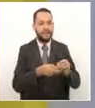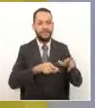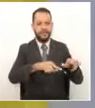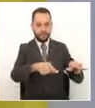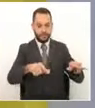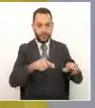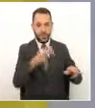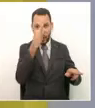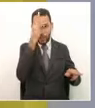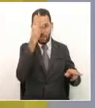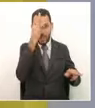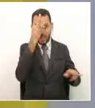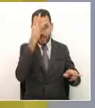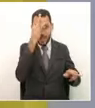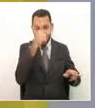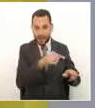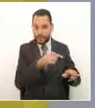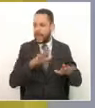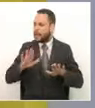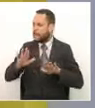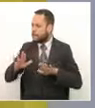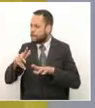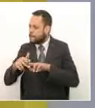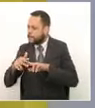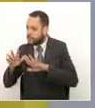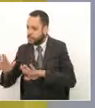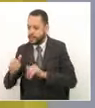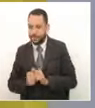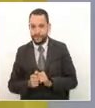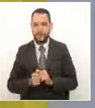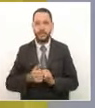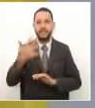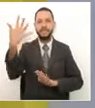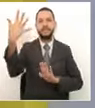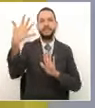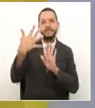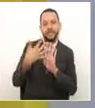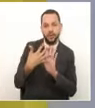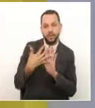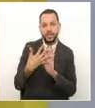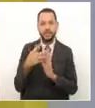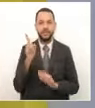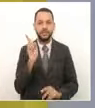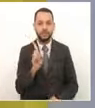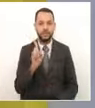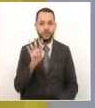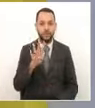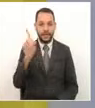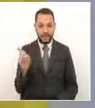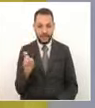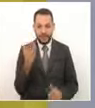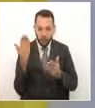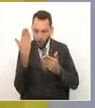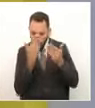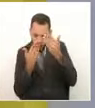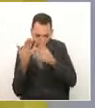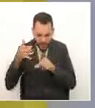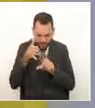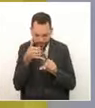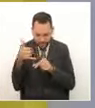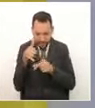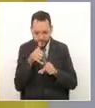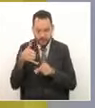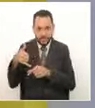te voy a preguntar de esa, sino que quiero complementar un dato. Son 5146 muestras las que se han tomado en el departamento de Rizaralda, 105